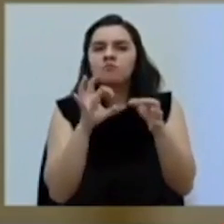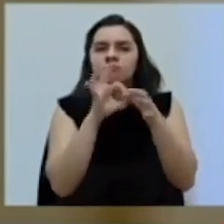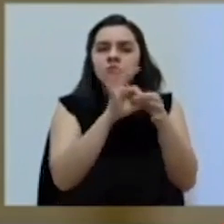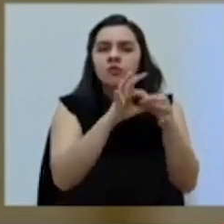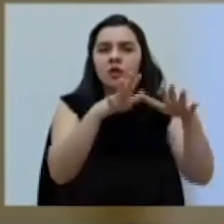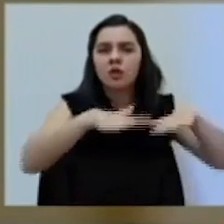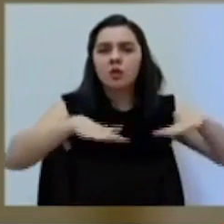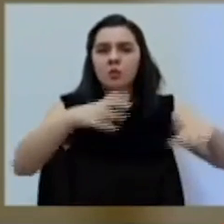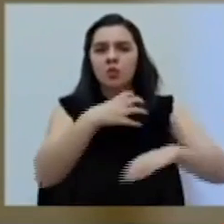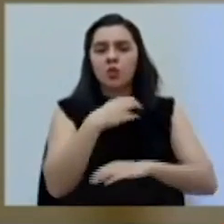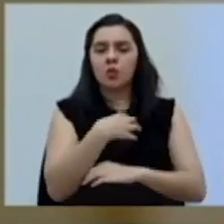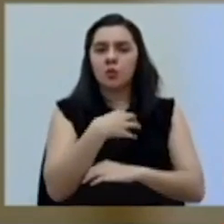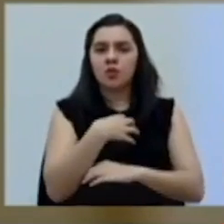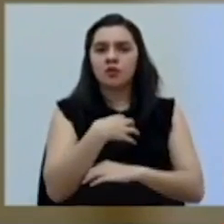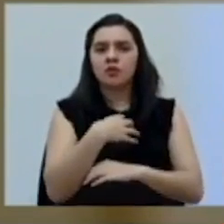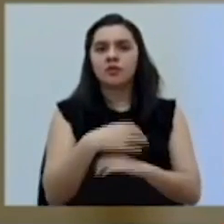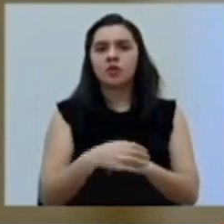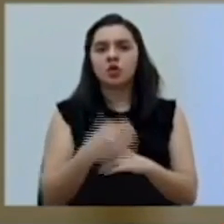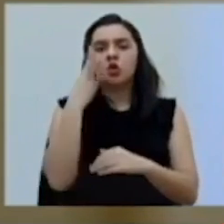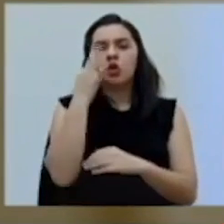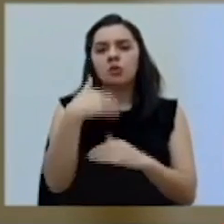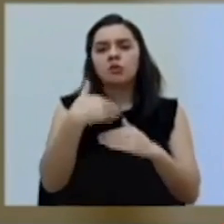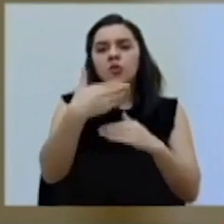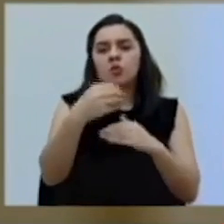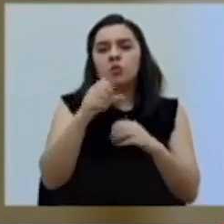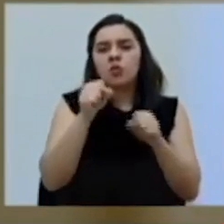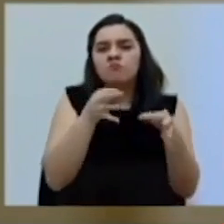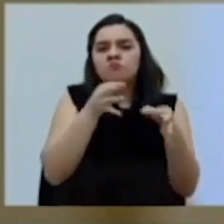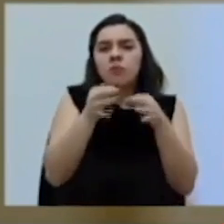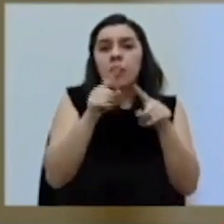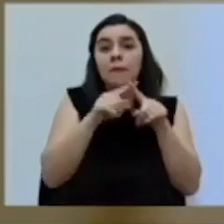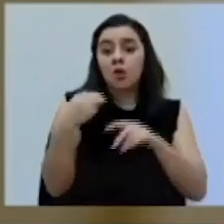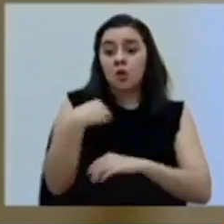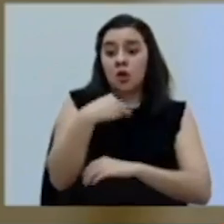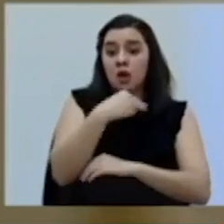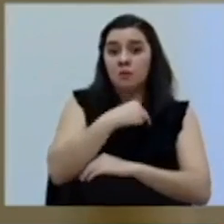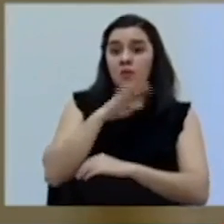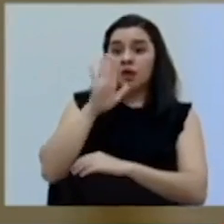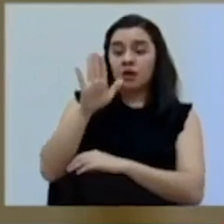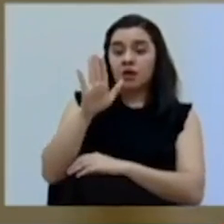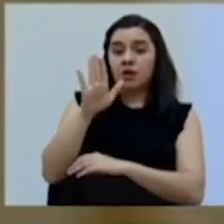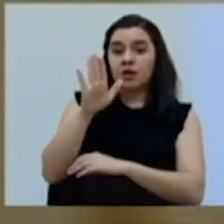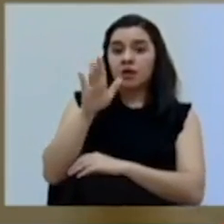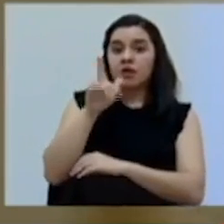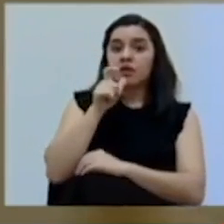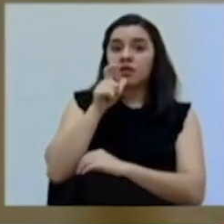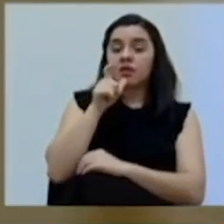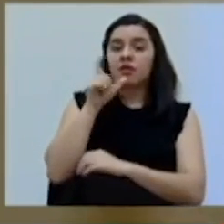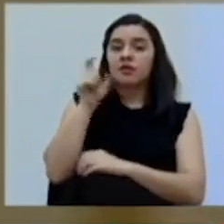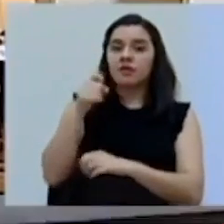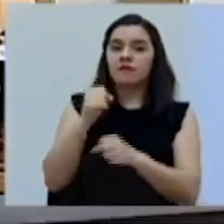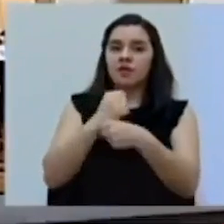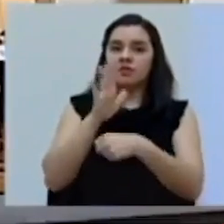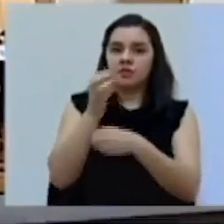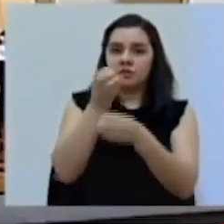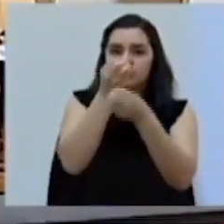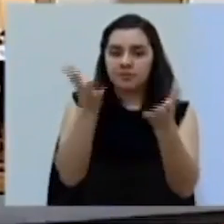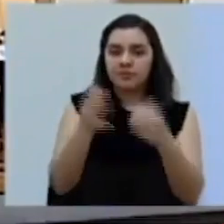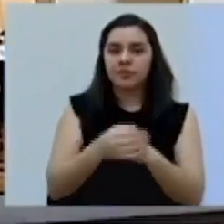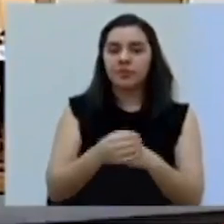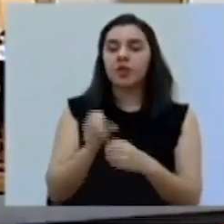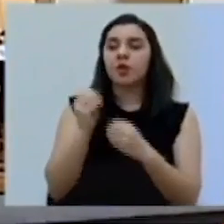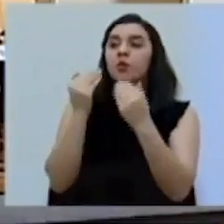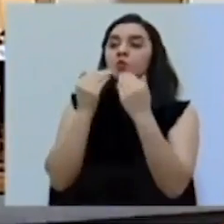coordinación para hacer esa aclaración en los siguientes momentos, pero ya al MEP le corresponderá hacer ese abordaje de esa aclaración. Muchas